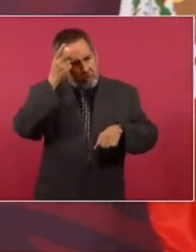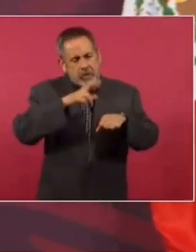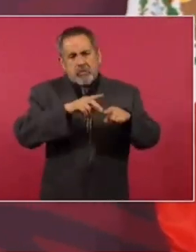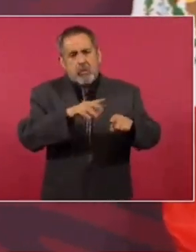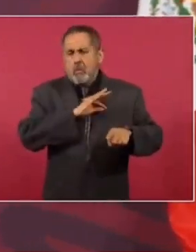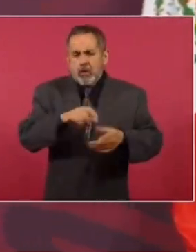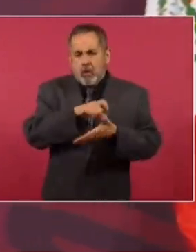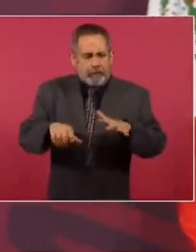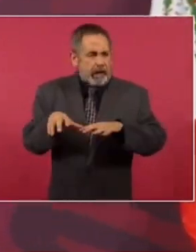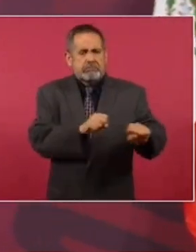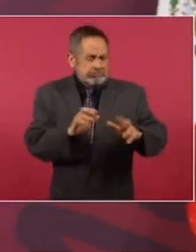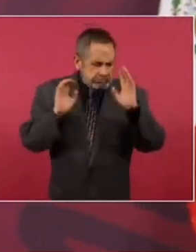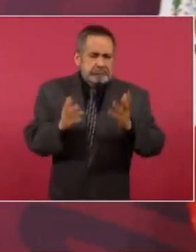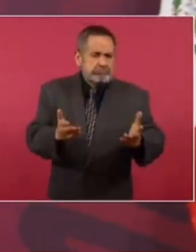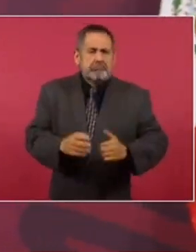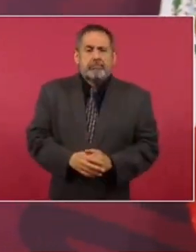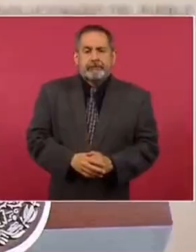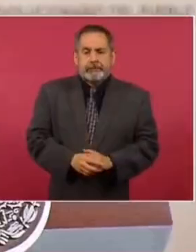adquirirlo.